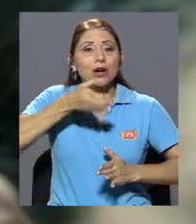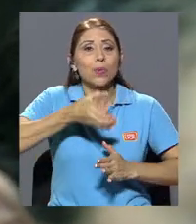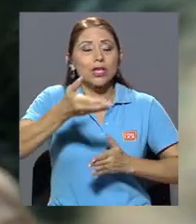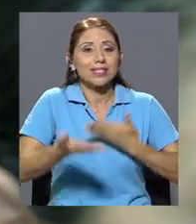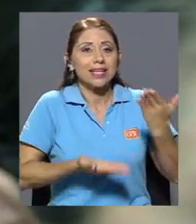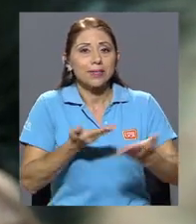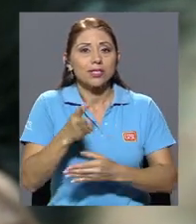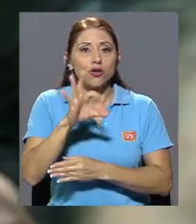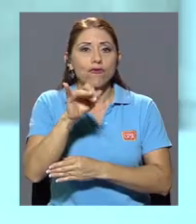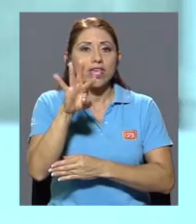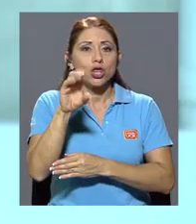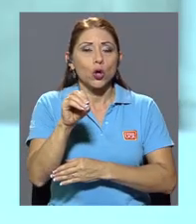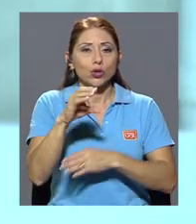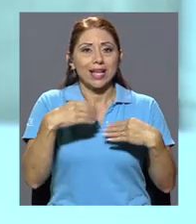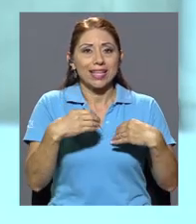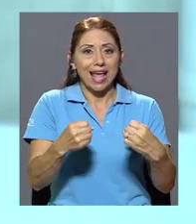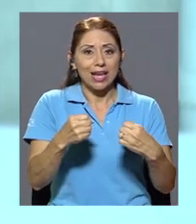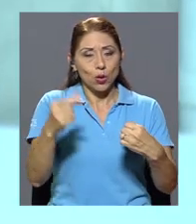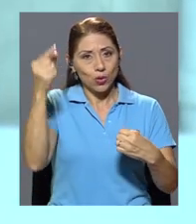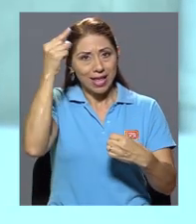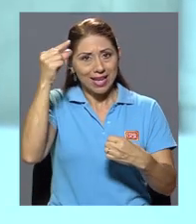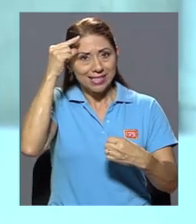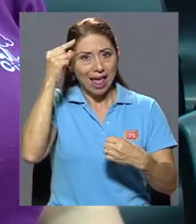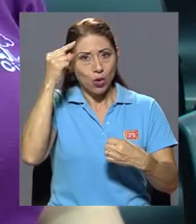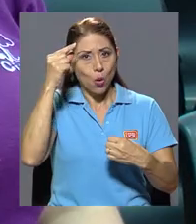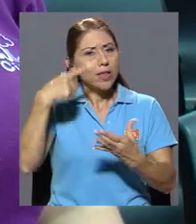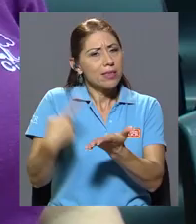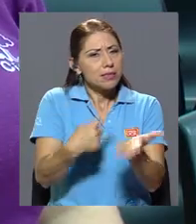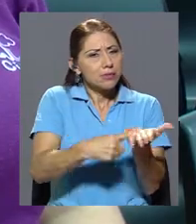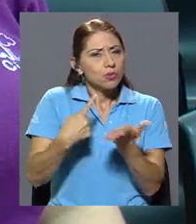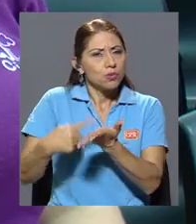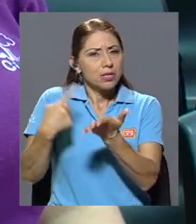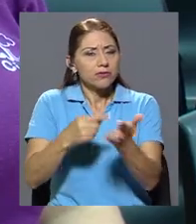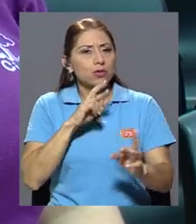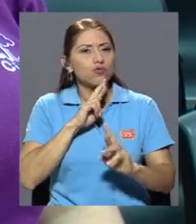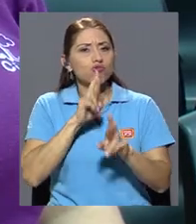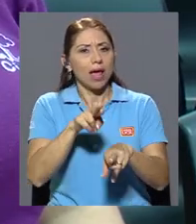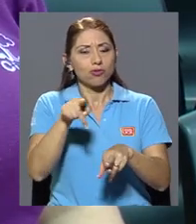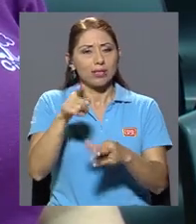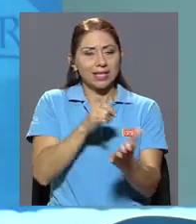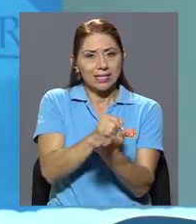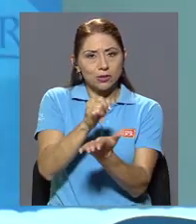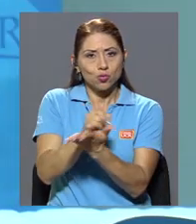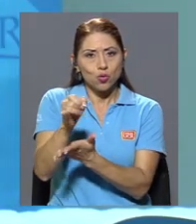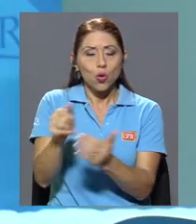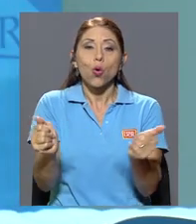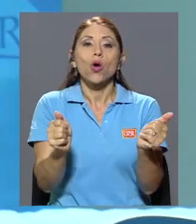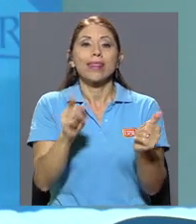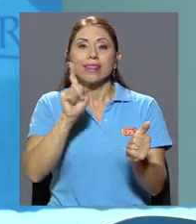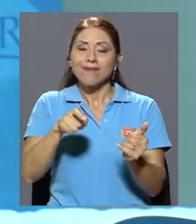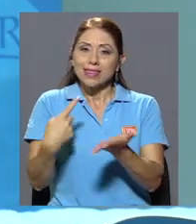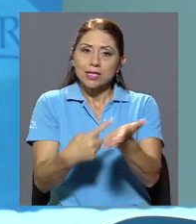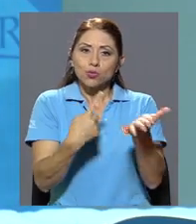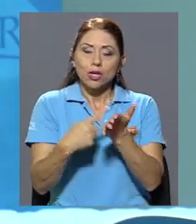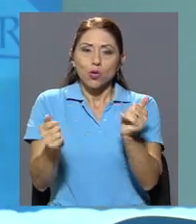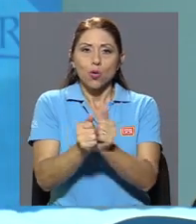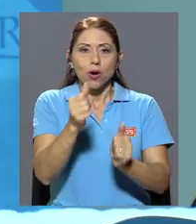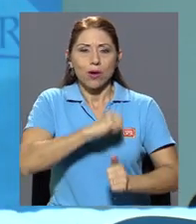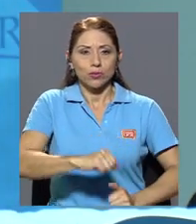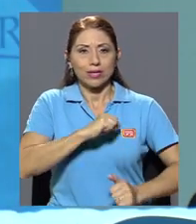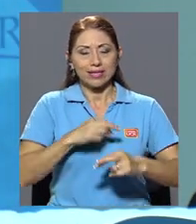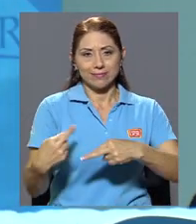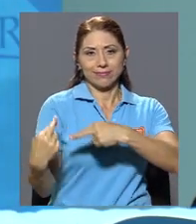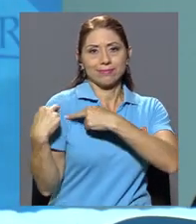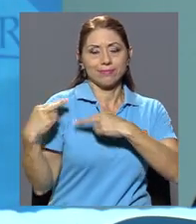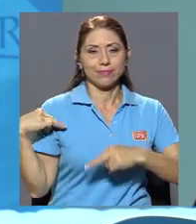Servicio Fitosanitario del Estado discutir urgentemente los resultados preliminares de este estudio, con las autoridades responsables del